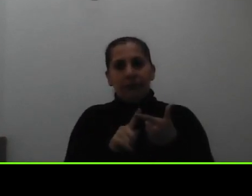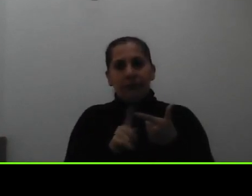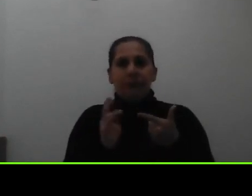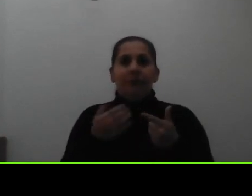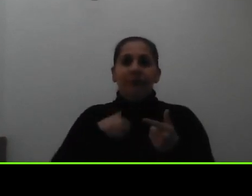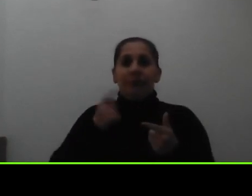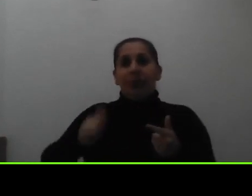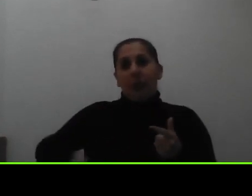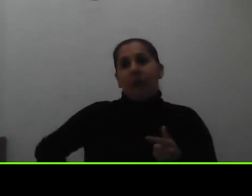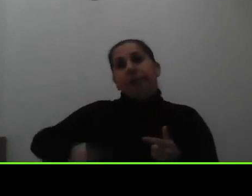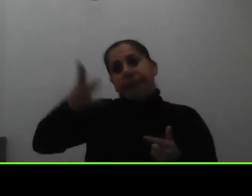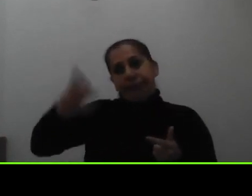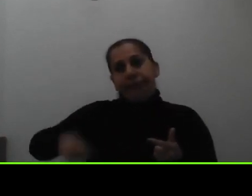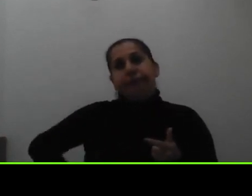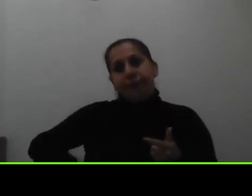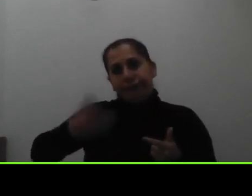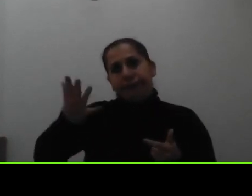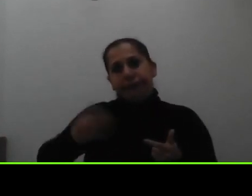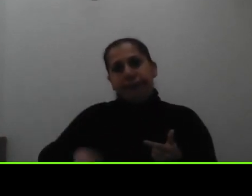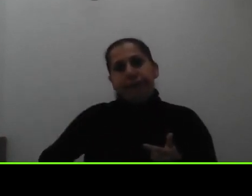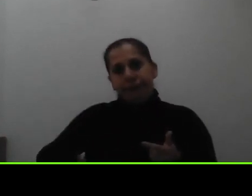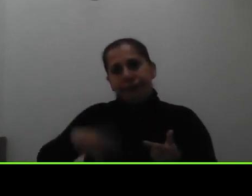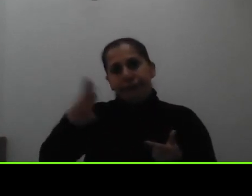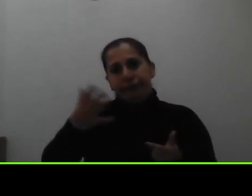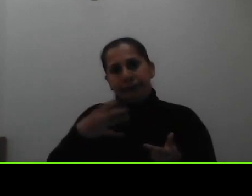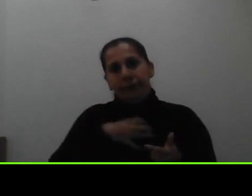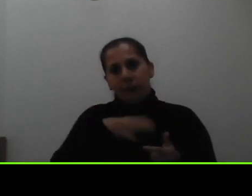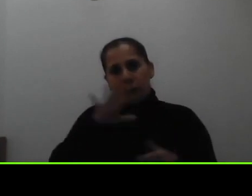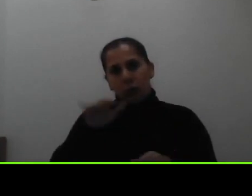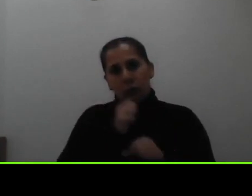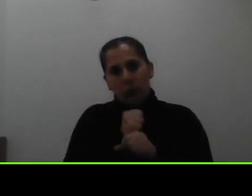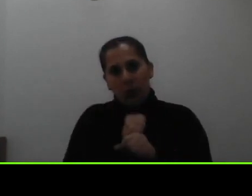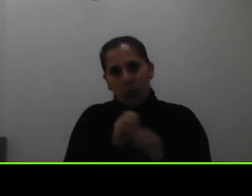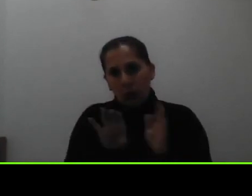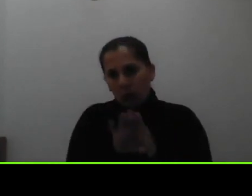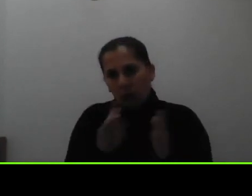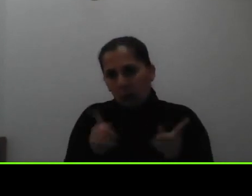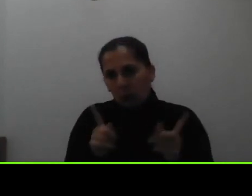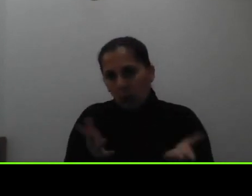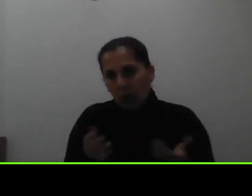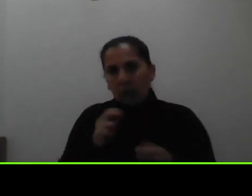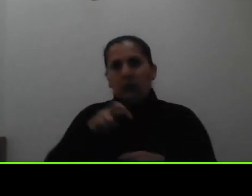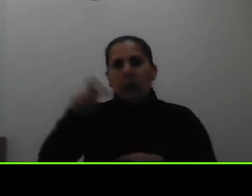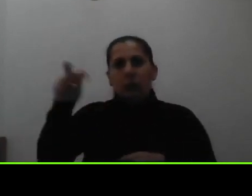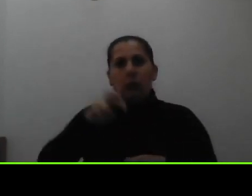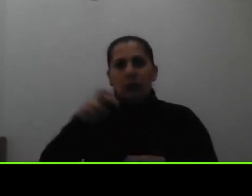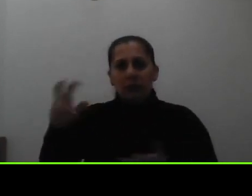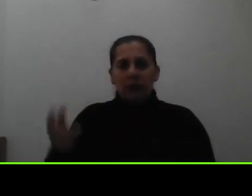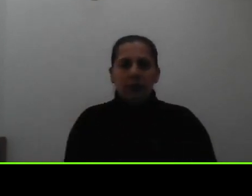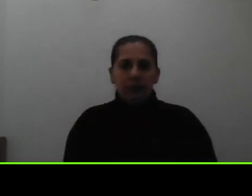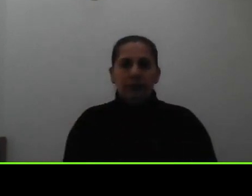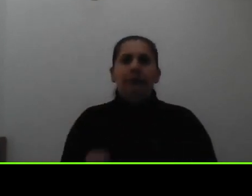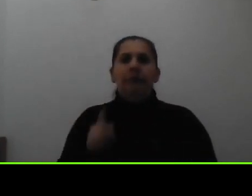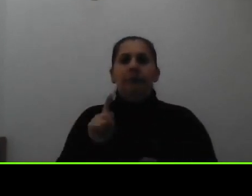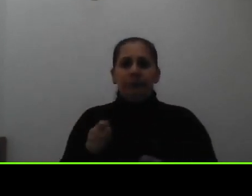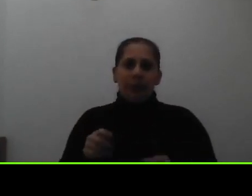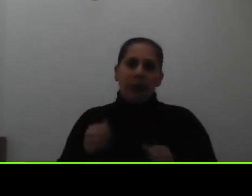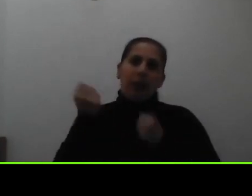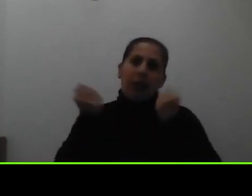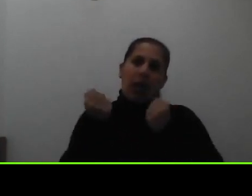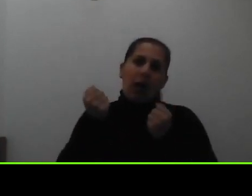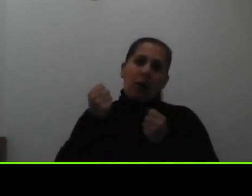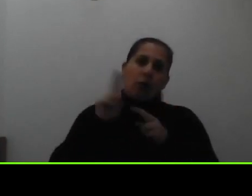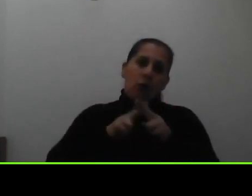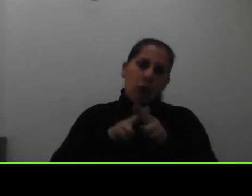costo en la ejecución de su trabajo ejemplo un transportista que tiene un desgaste de su carro